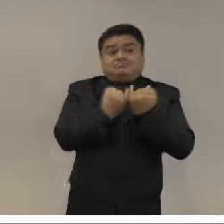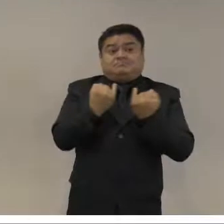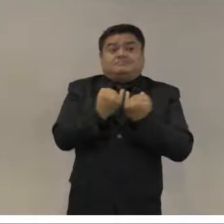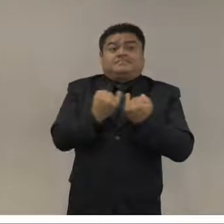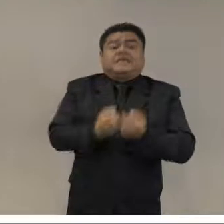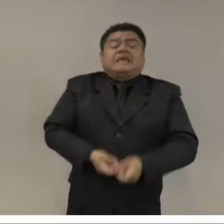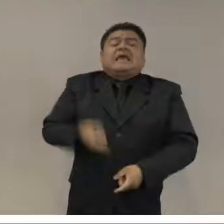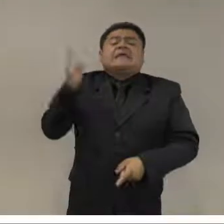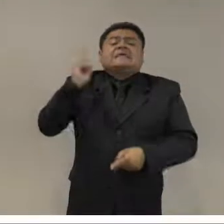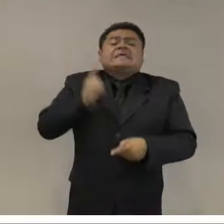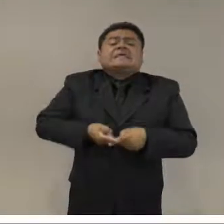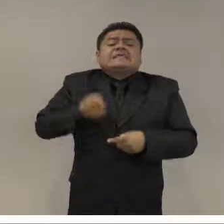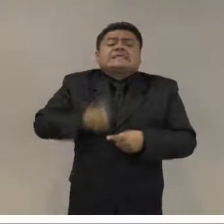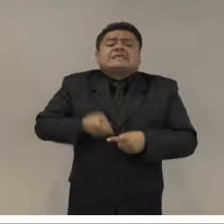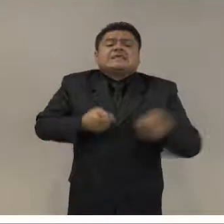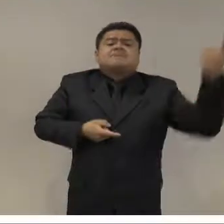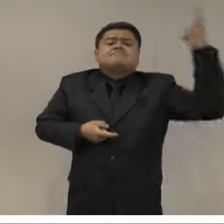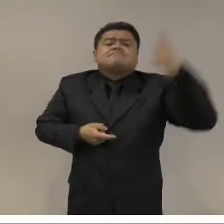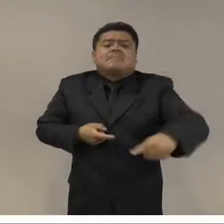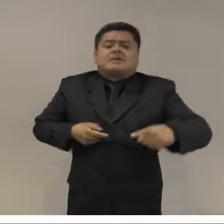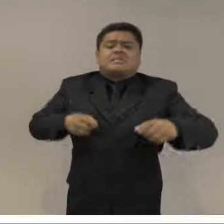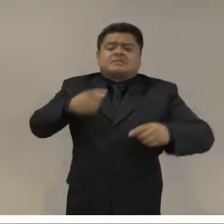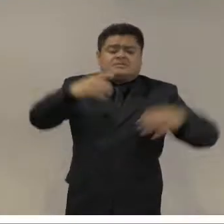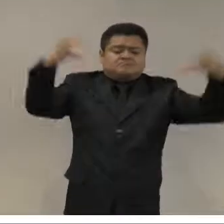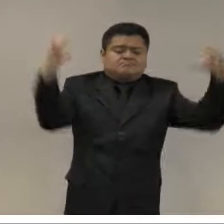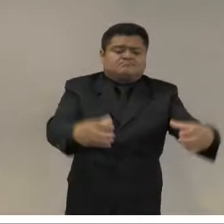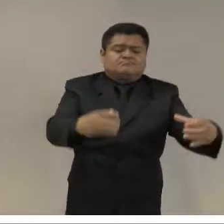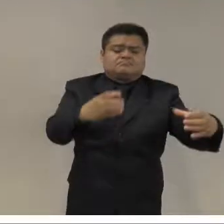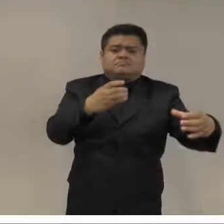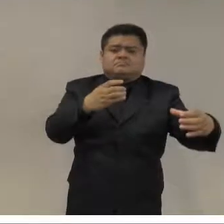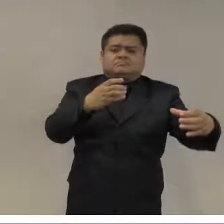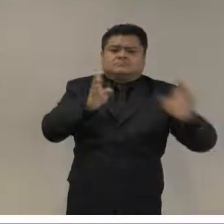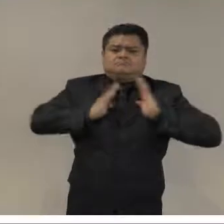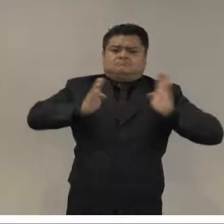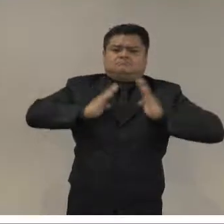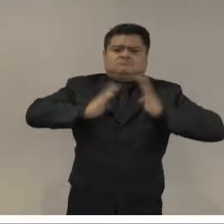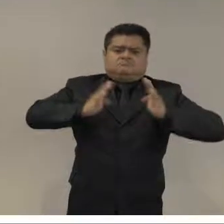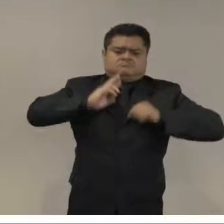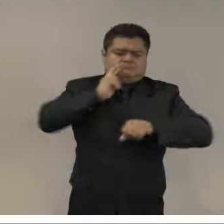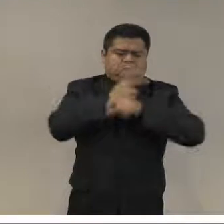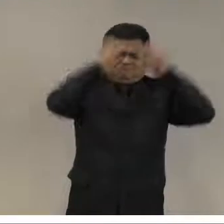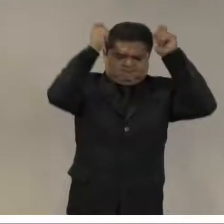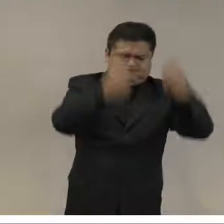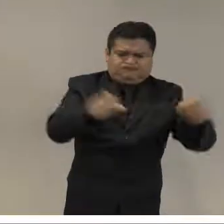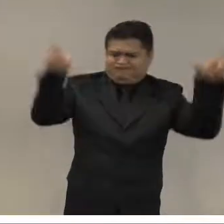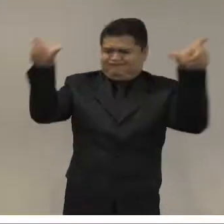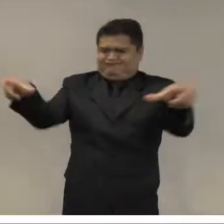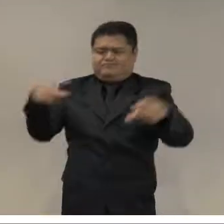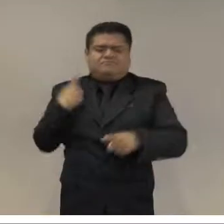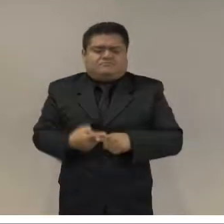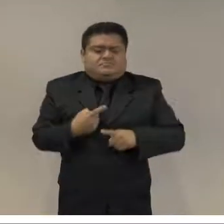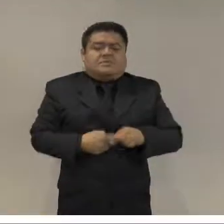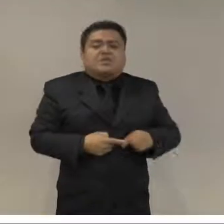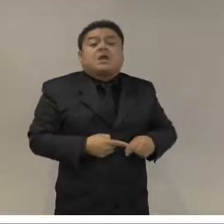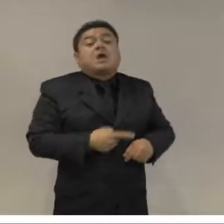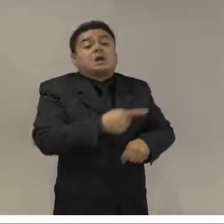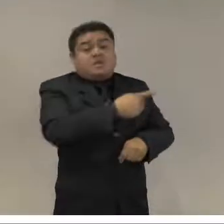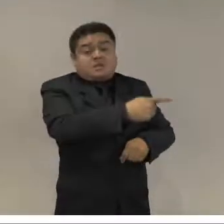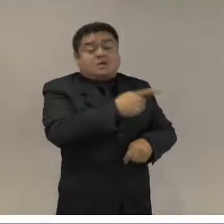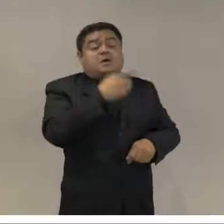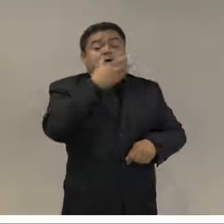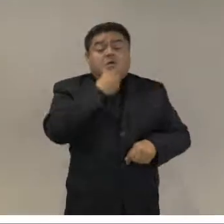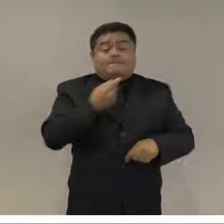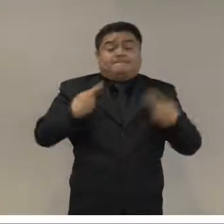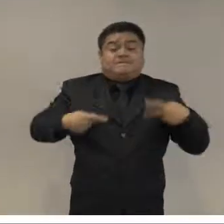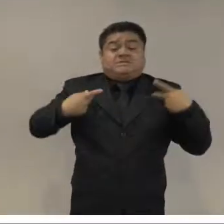civiles elegidos. Doy aquí dos ejemplos, Juan Carlos Pizón en Colombia y Juan Orlando Hernández en Honduras, pero se